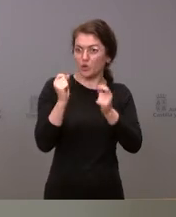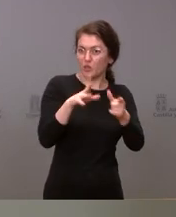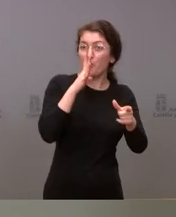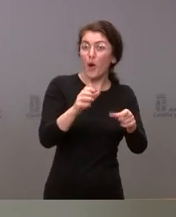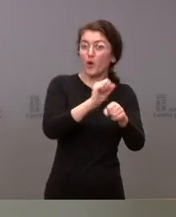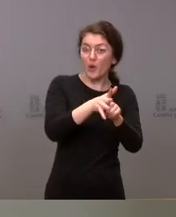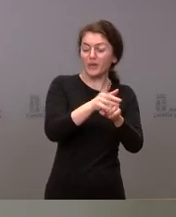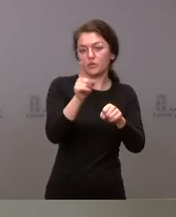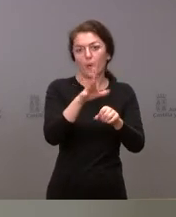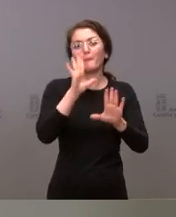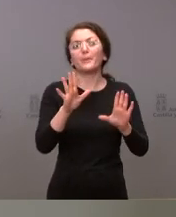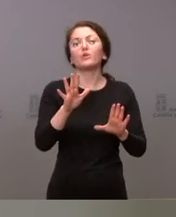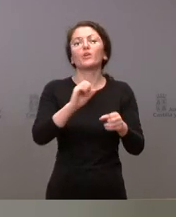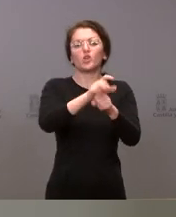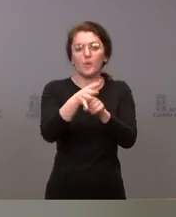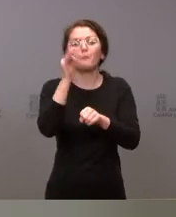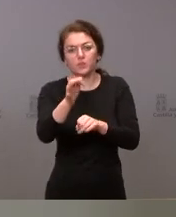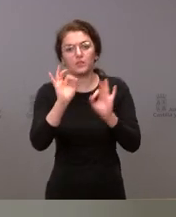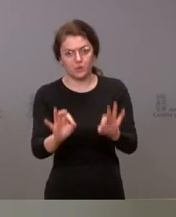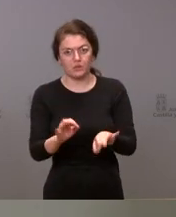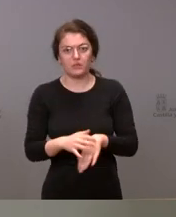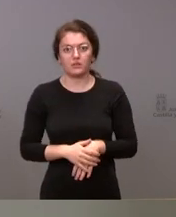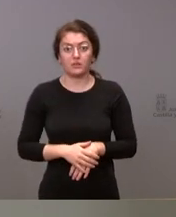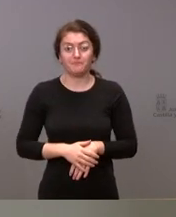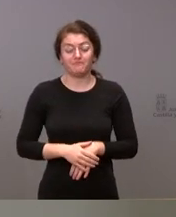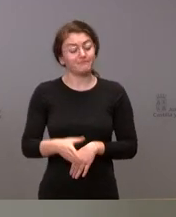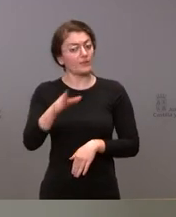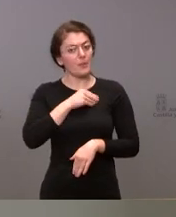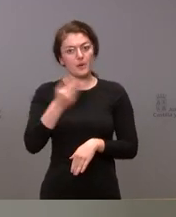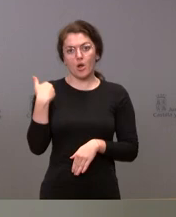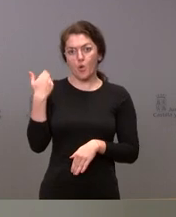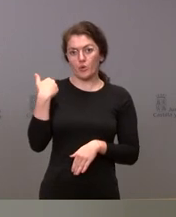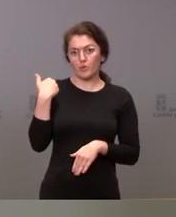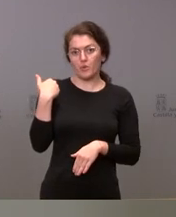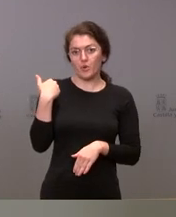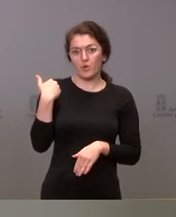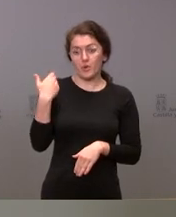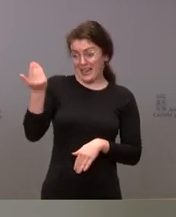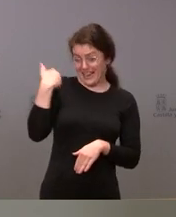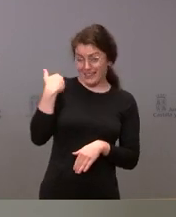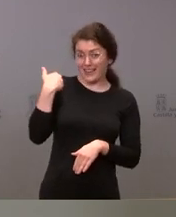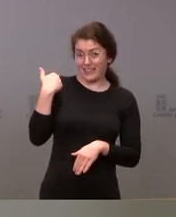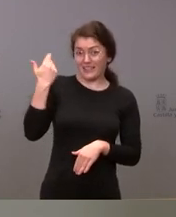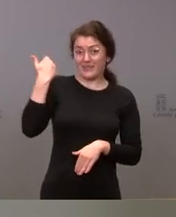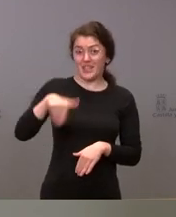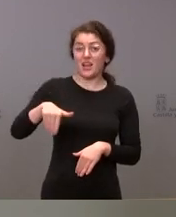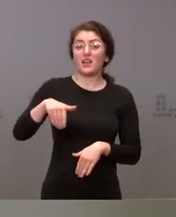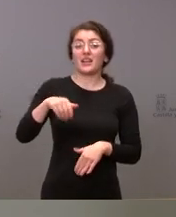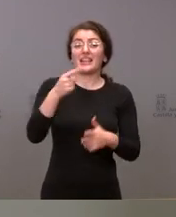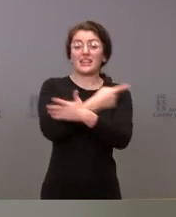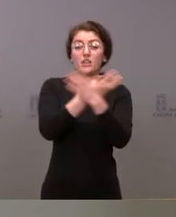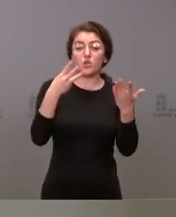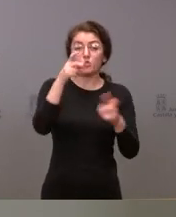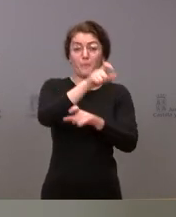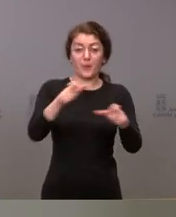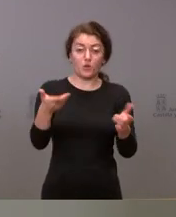tienen prueba positiva para COVID. Desgraciadamente, las últimas 24 horas de comunicarles que han fallecido 18 personas en nuestros hospitales,